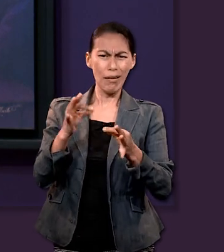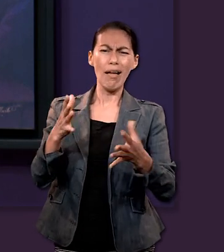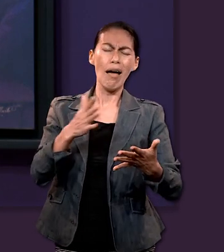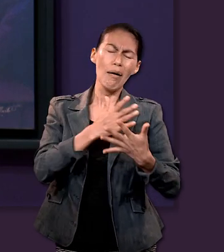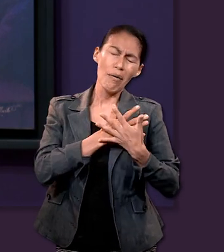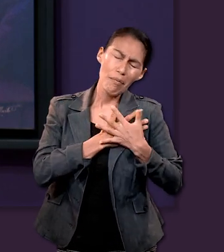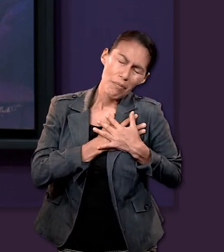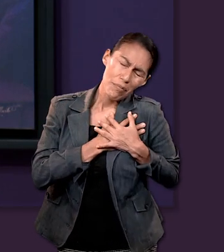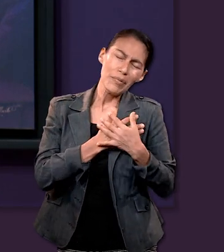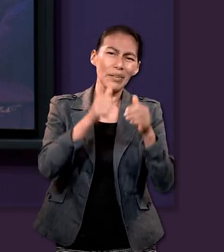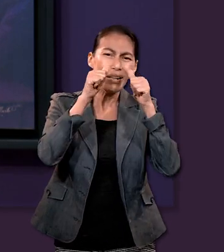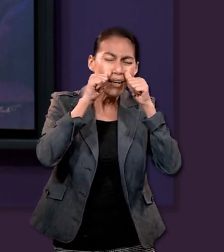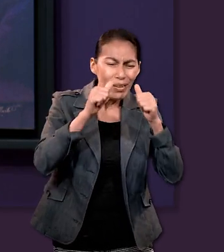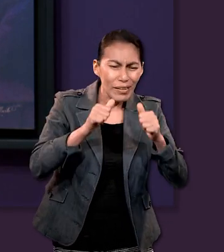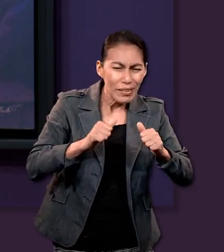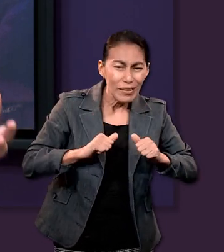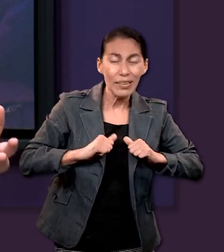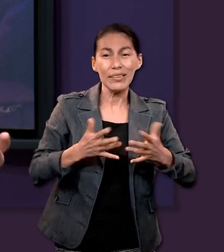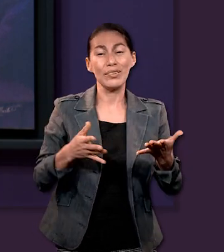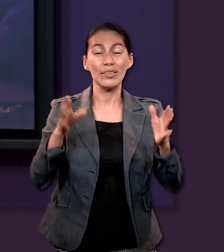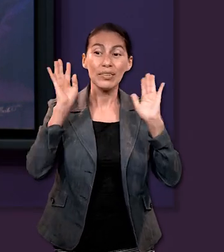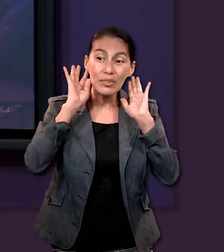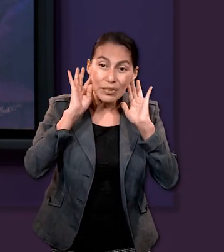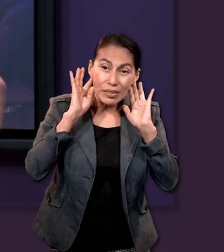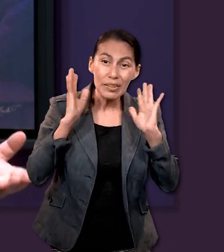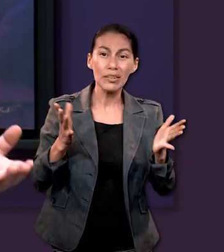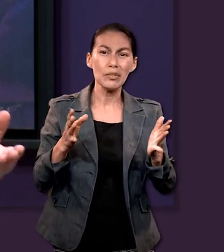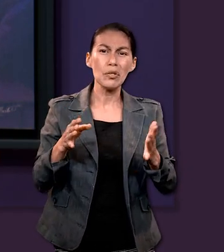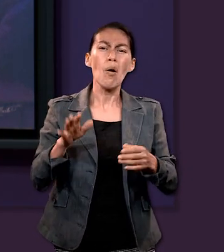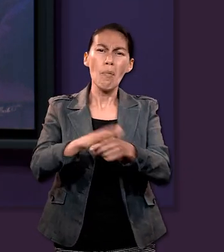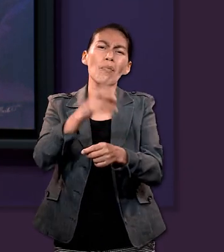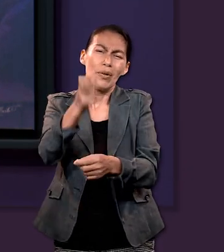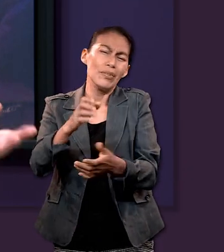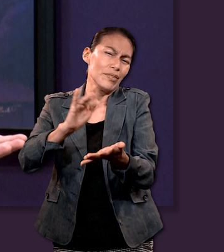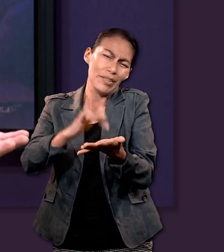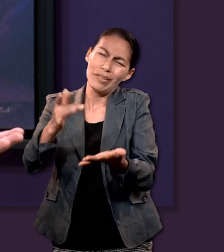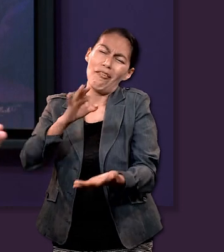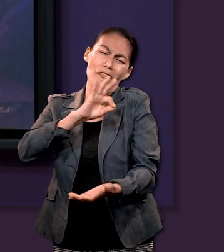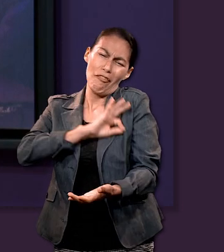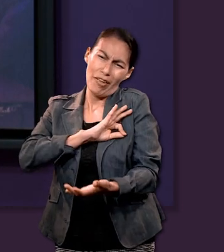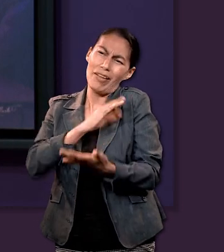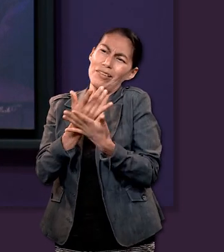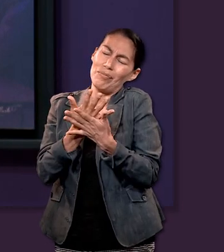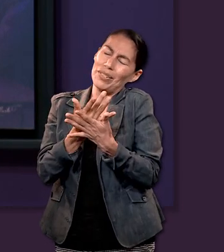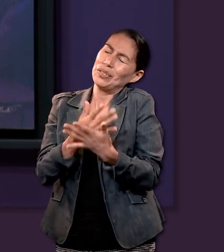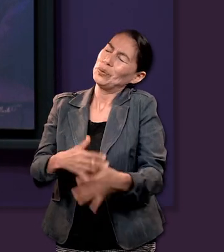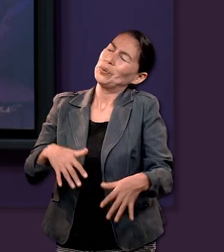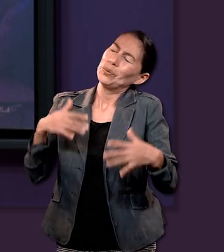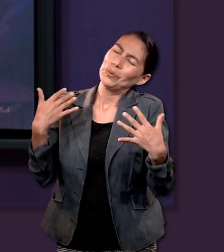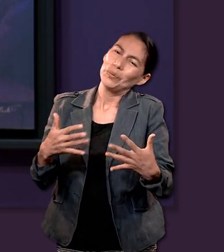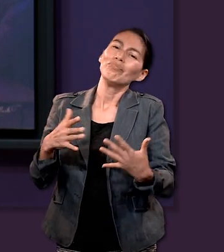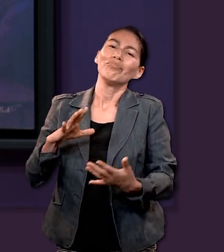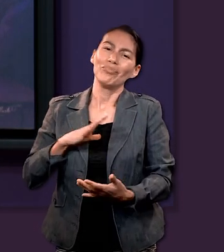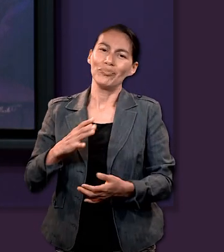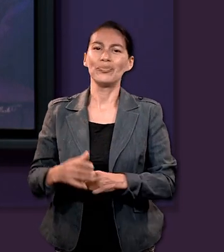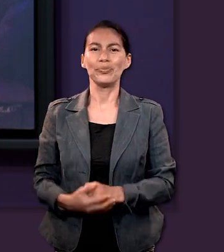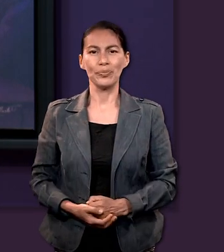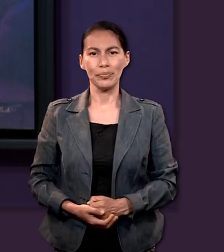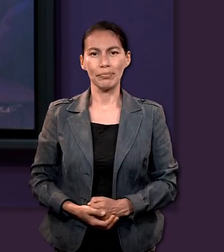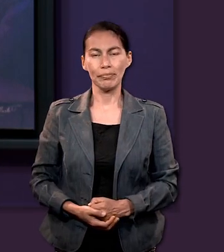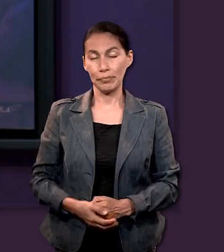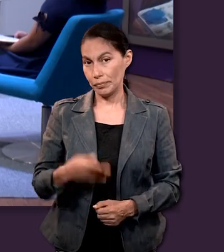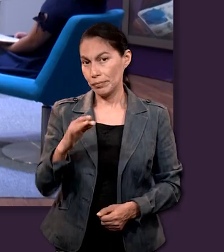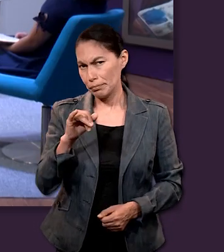con ese poder él está dispuesto a amarnos y a escucharnos y por eso podemos tener fe y esperanza sí